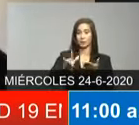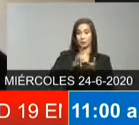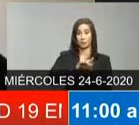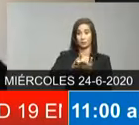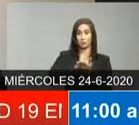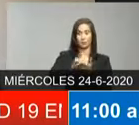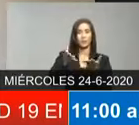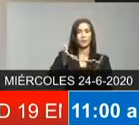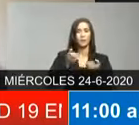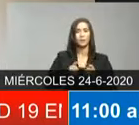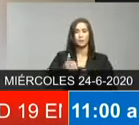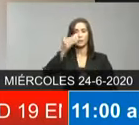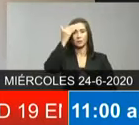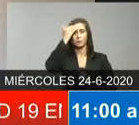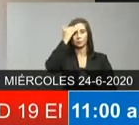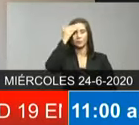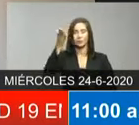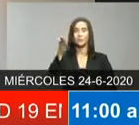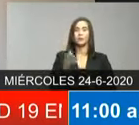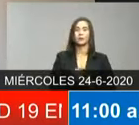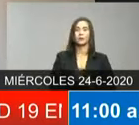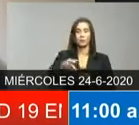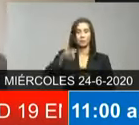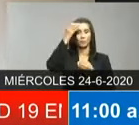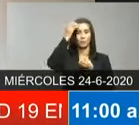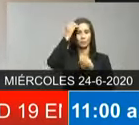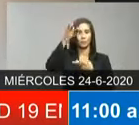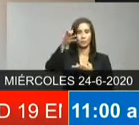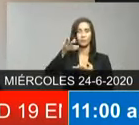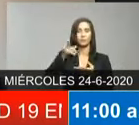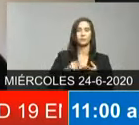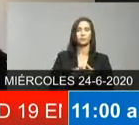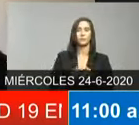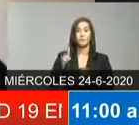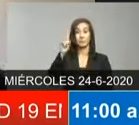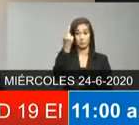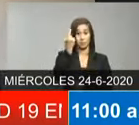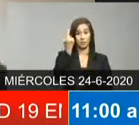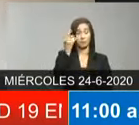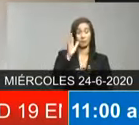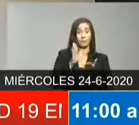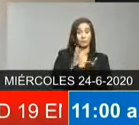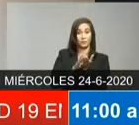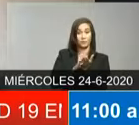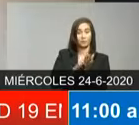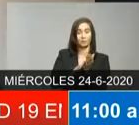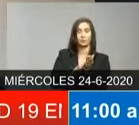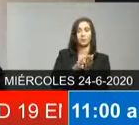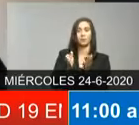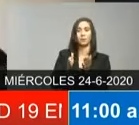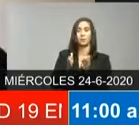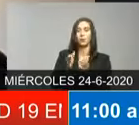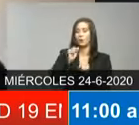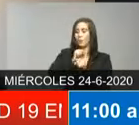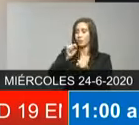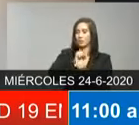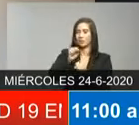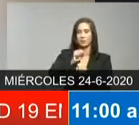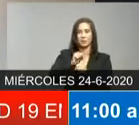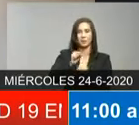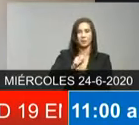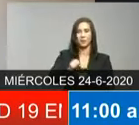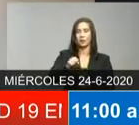de Nueva York en materia informativa felicitarlo por esa gran labor de 100 días con este